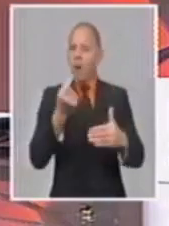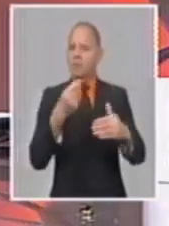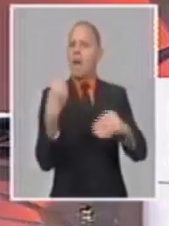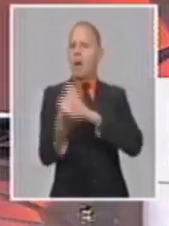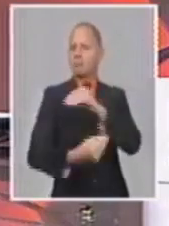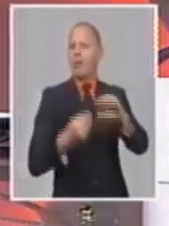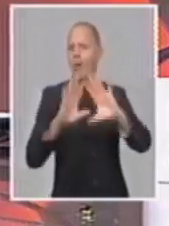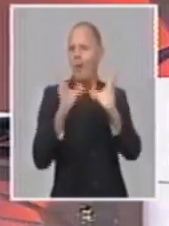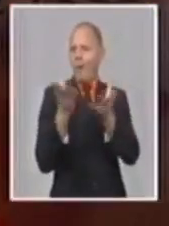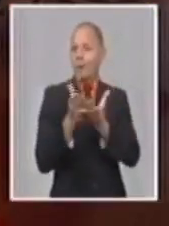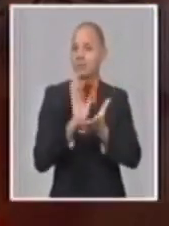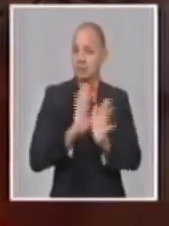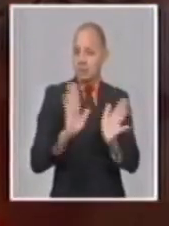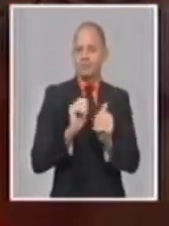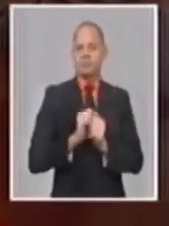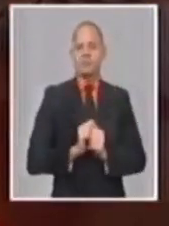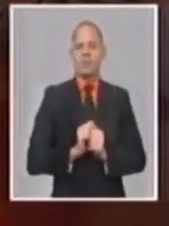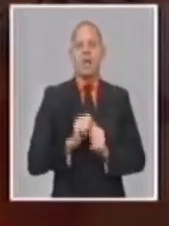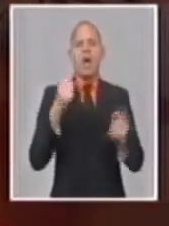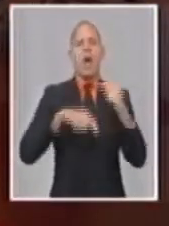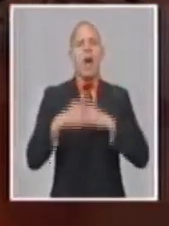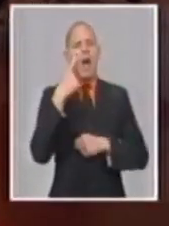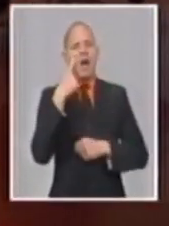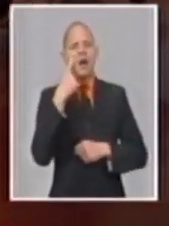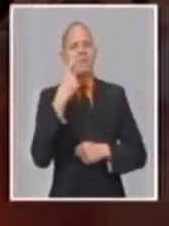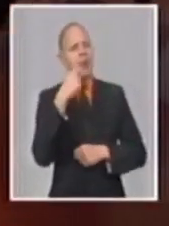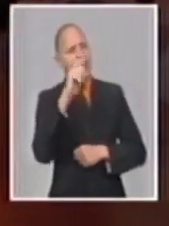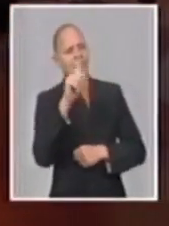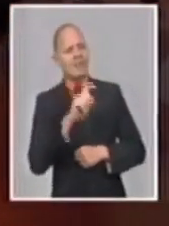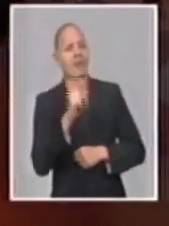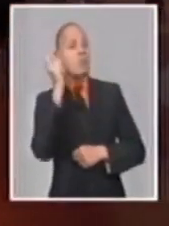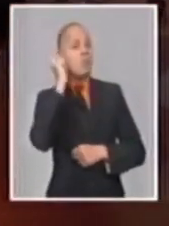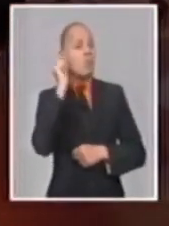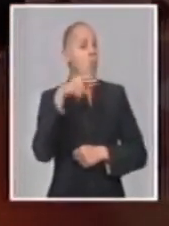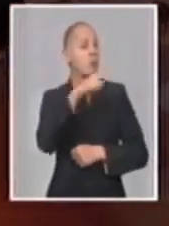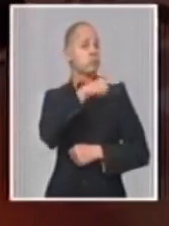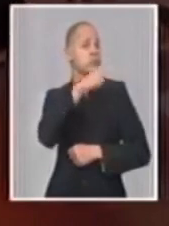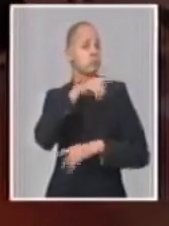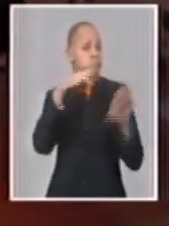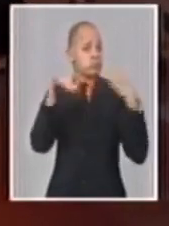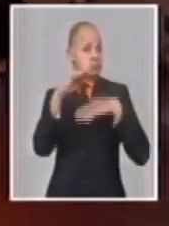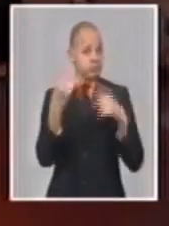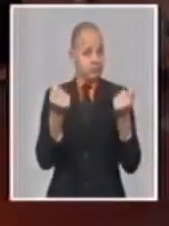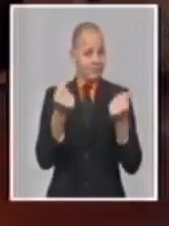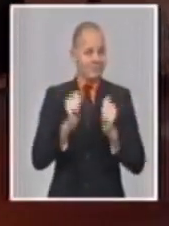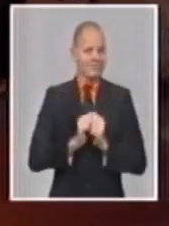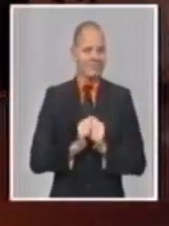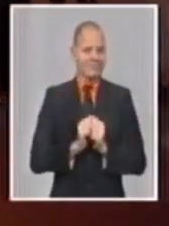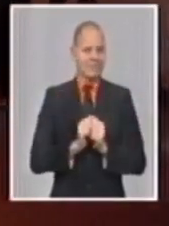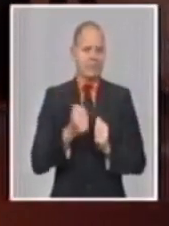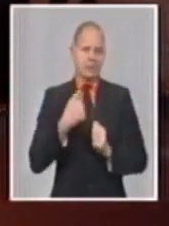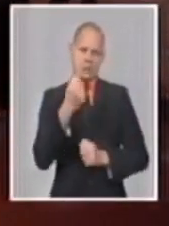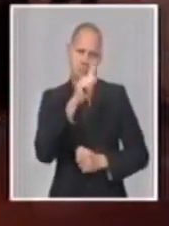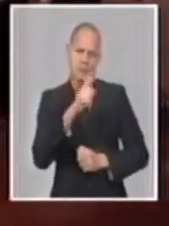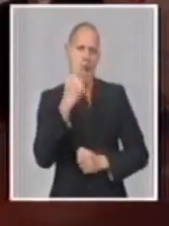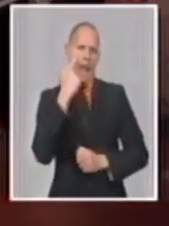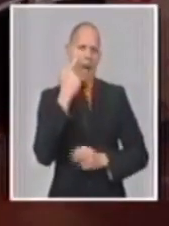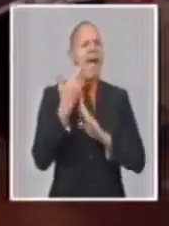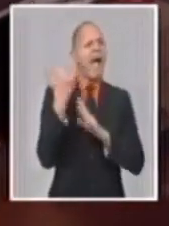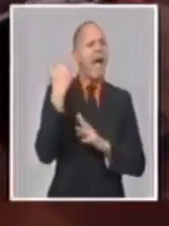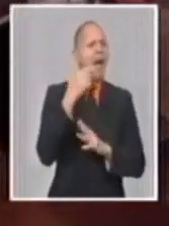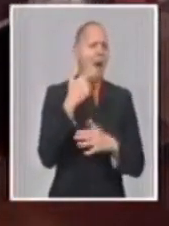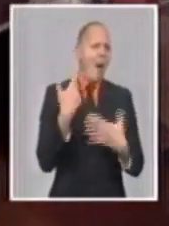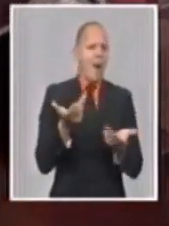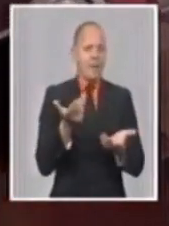Comienzo hablando con la ministra de Finanzas y Precios de nuestro país, la compañera Macy Bolaño. Y me gustaría, ministra, ir un poco también a la historia, ¿no? Porque